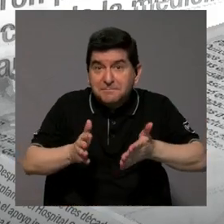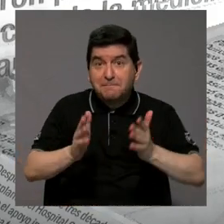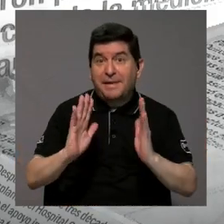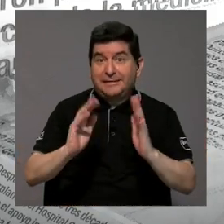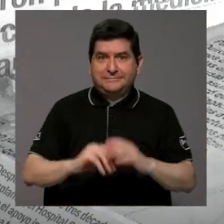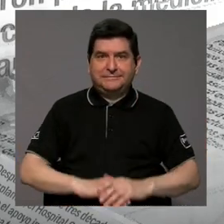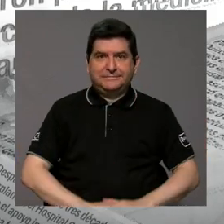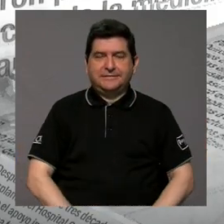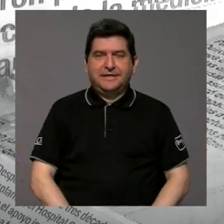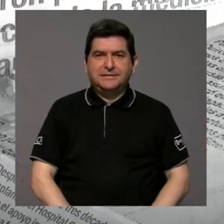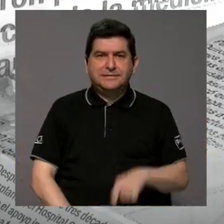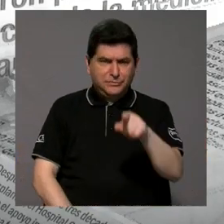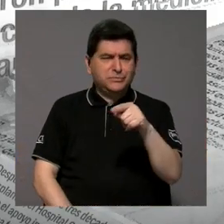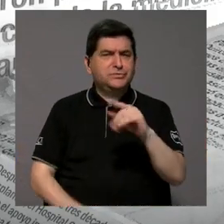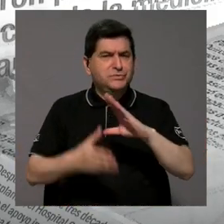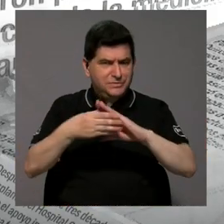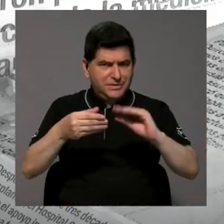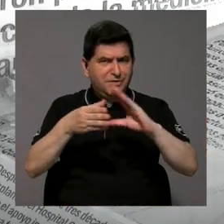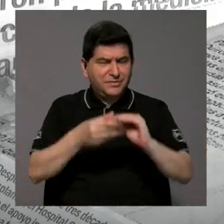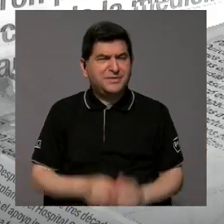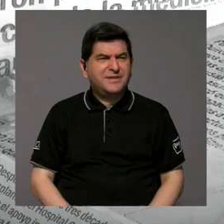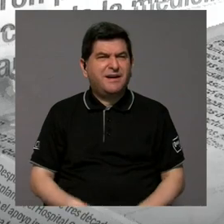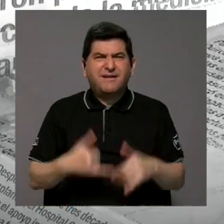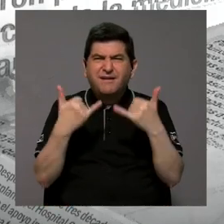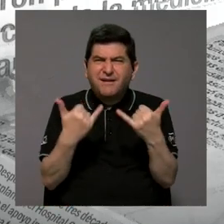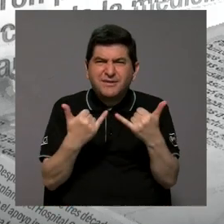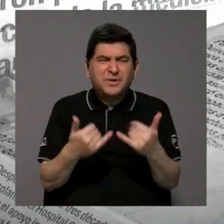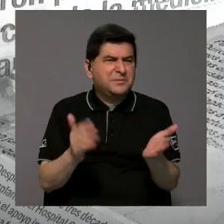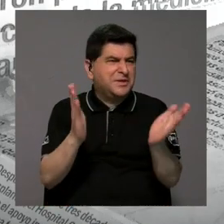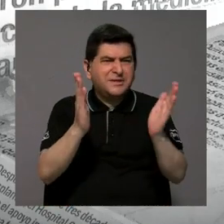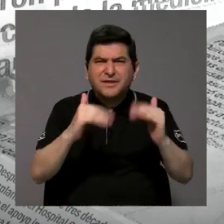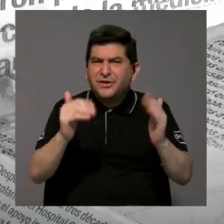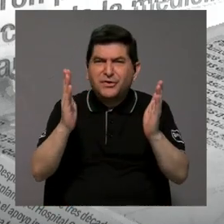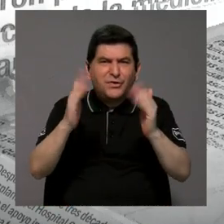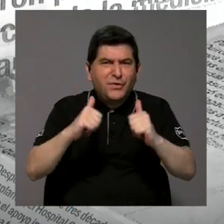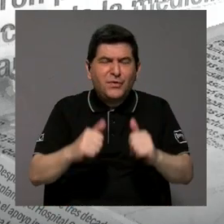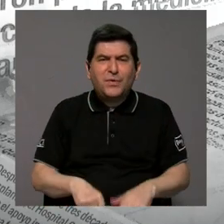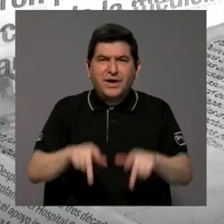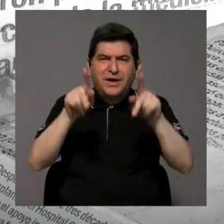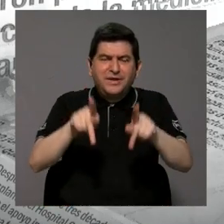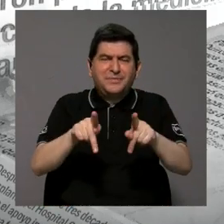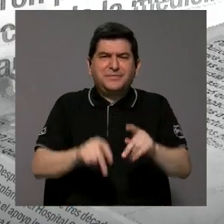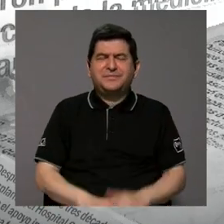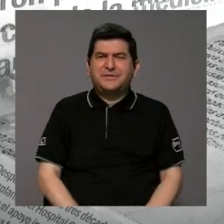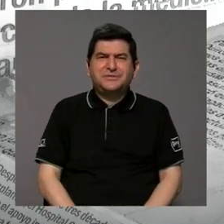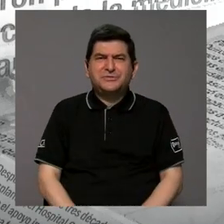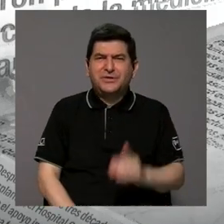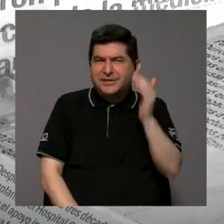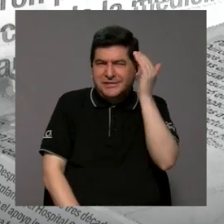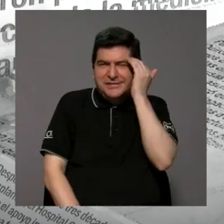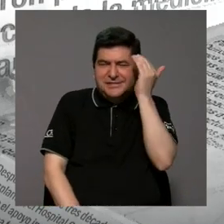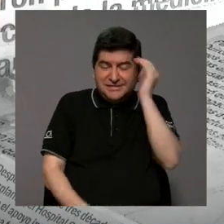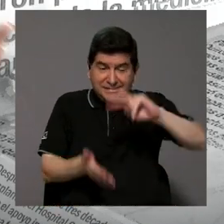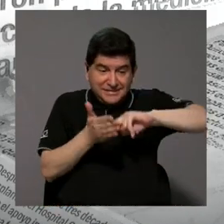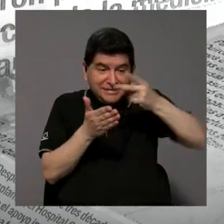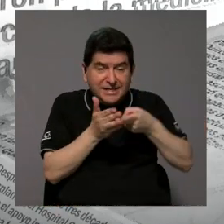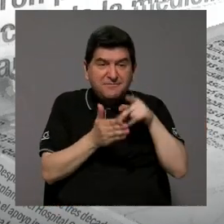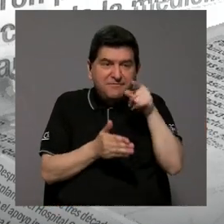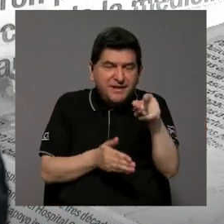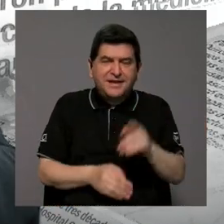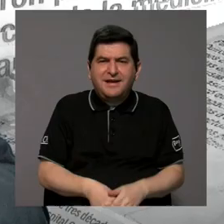pues me comentaba usted que no hay mucha gente tomando conciencia sobre lo que implica la